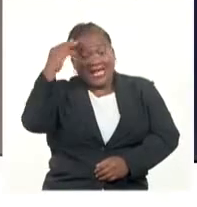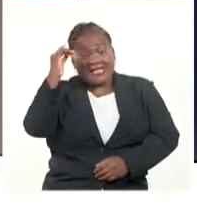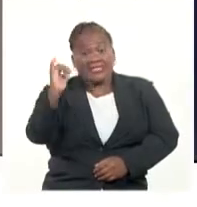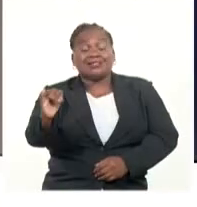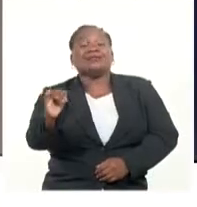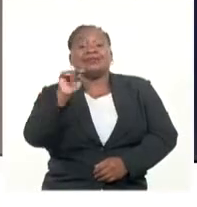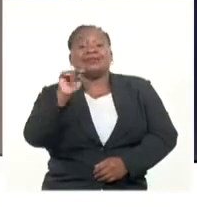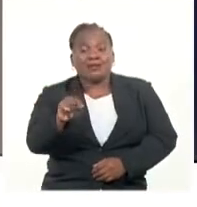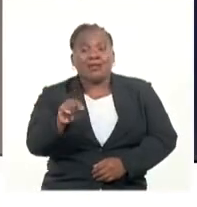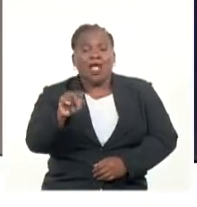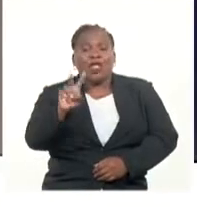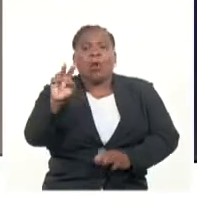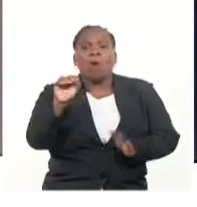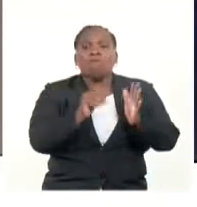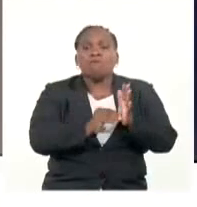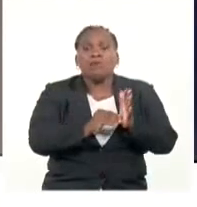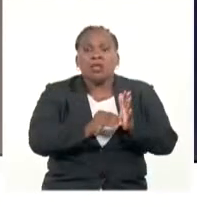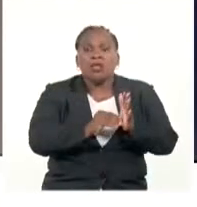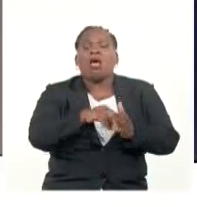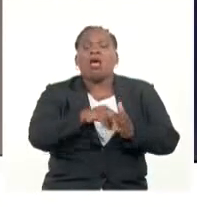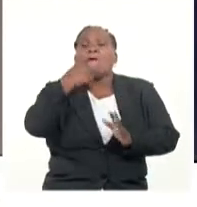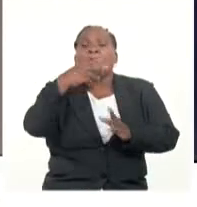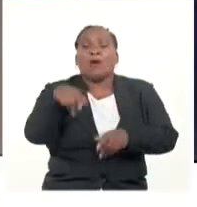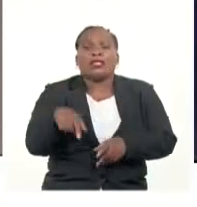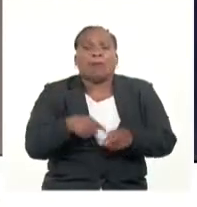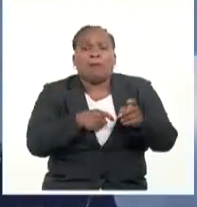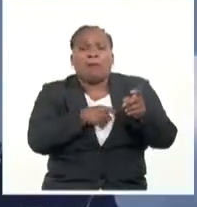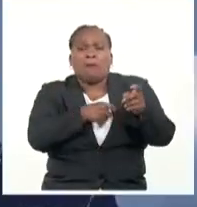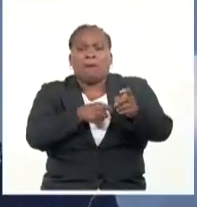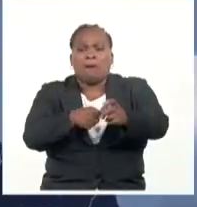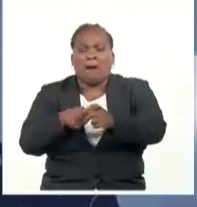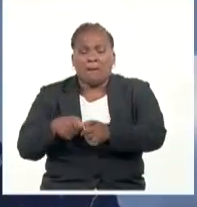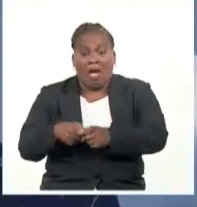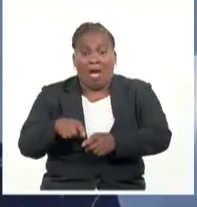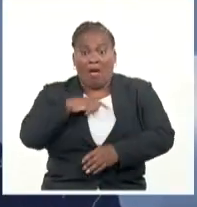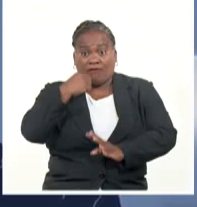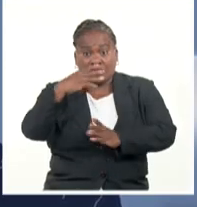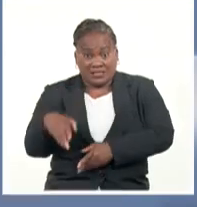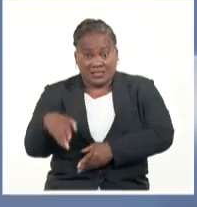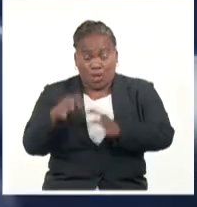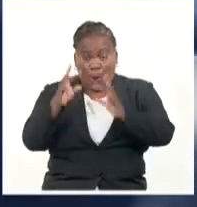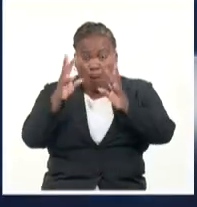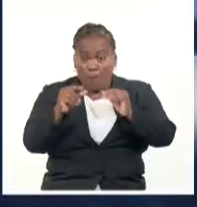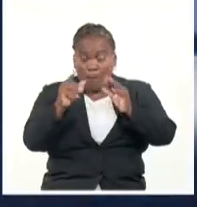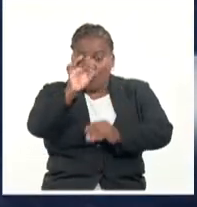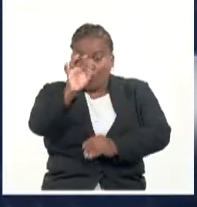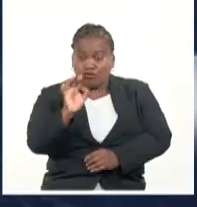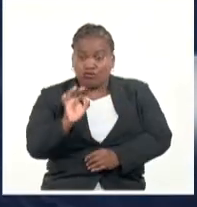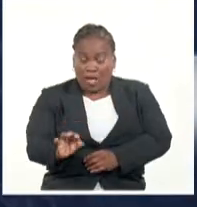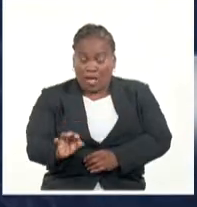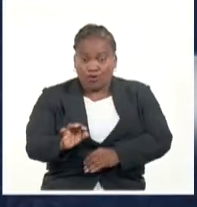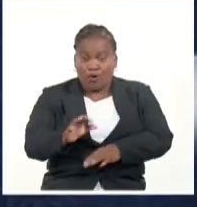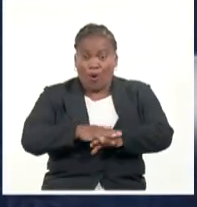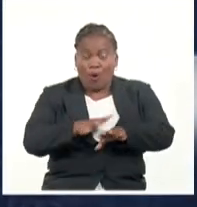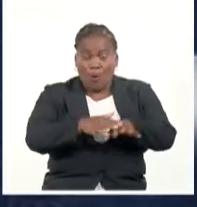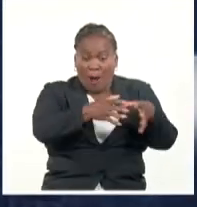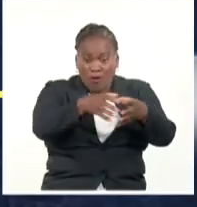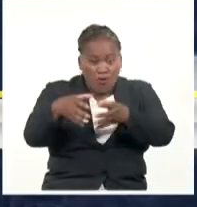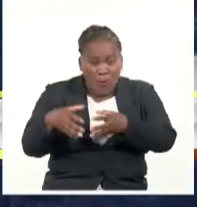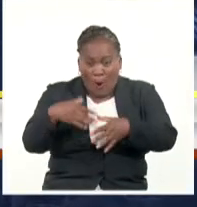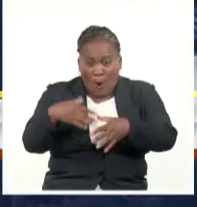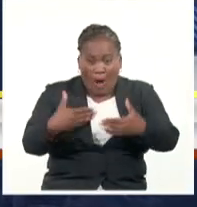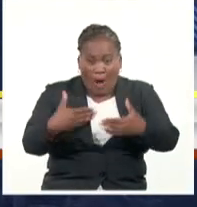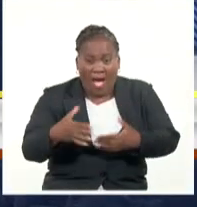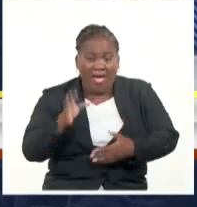cerca de 2.000 muertes violentas por armas de fuego. Los índices de fallecidos a causa de la violencia de las pandillas al cierre del pasado